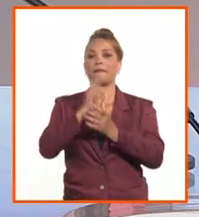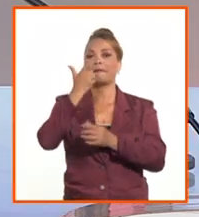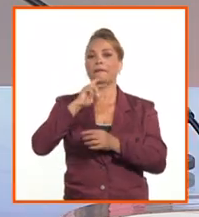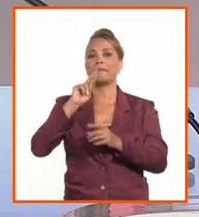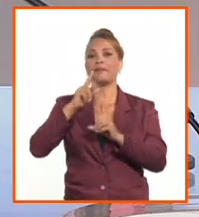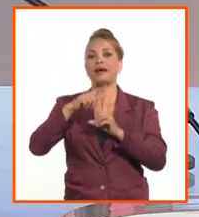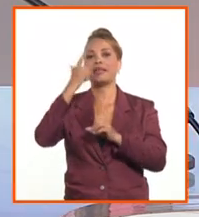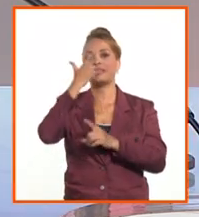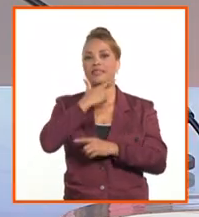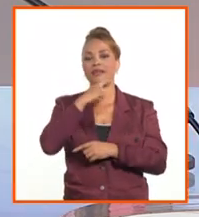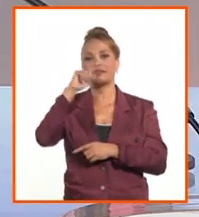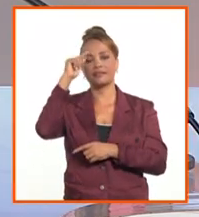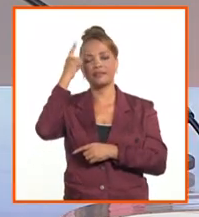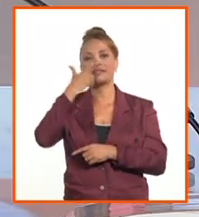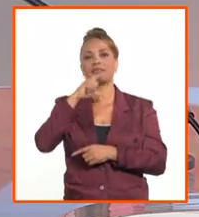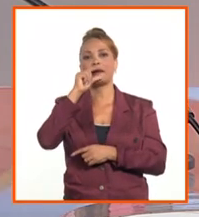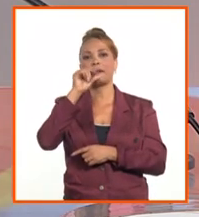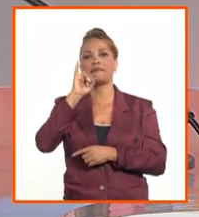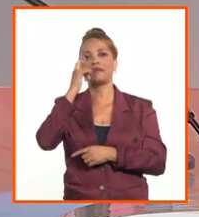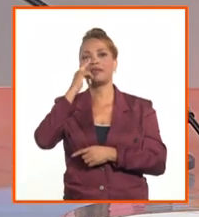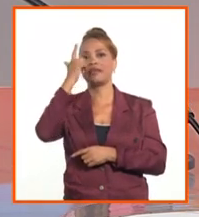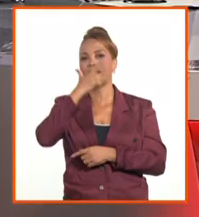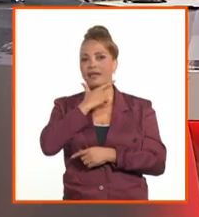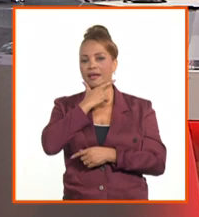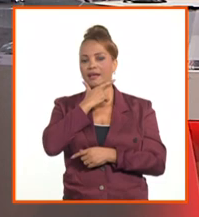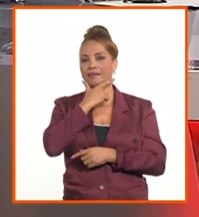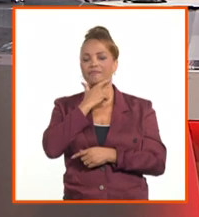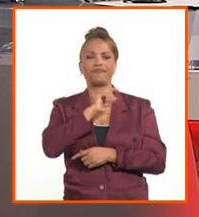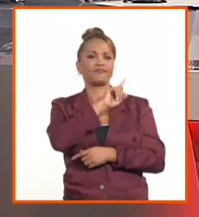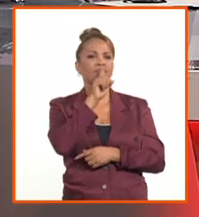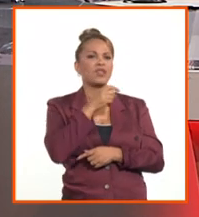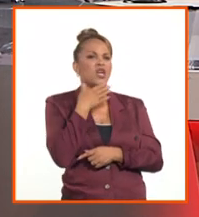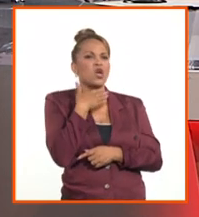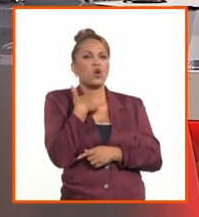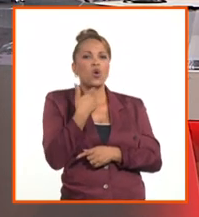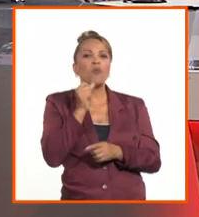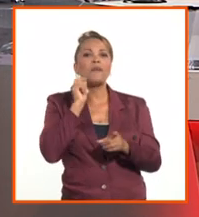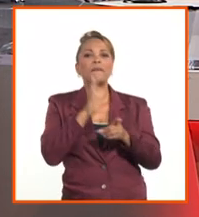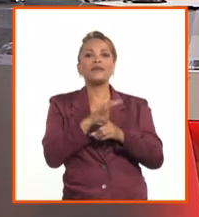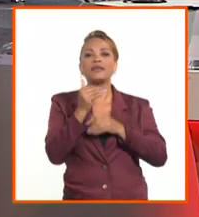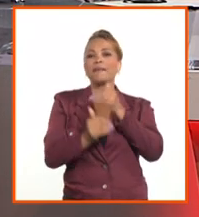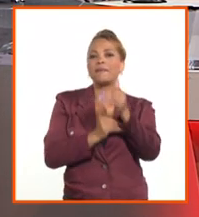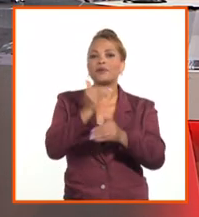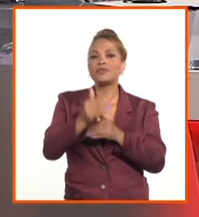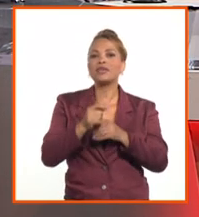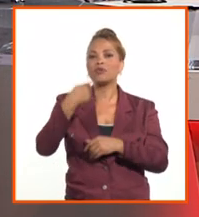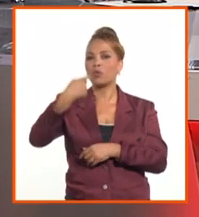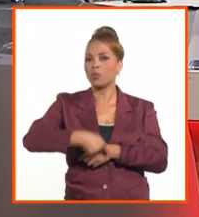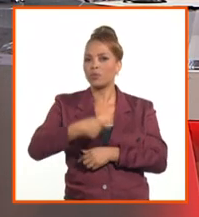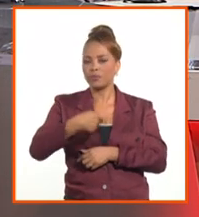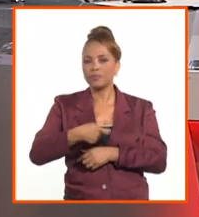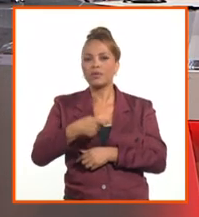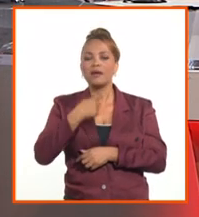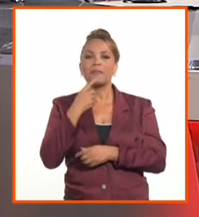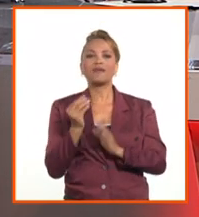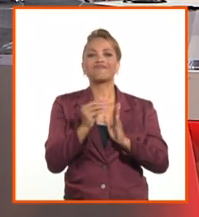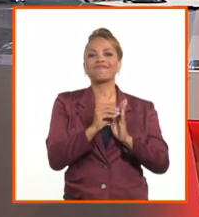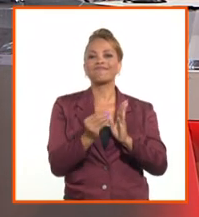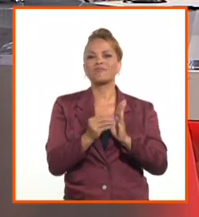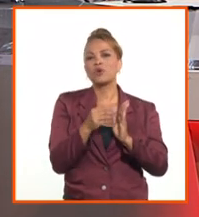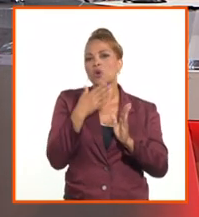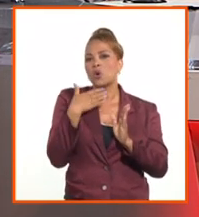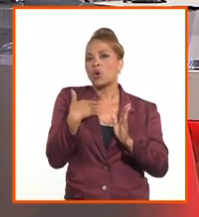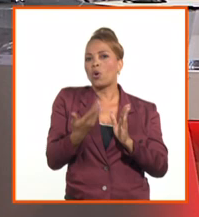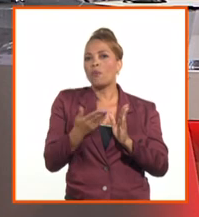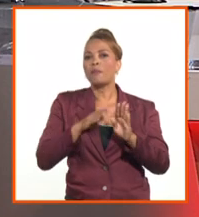Marta, ¿cómo va a ocurrir el proceso? ¿Qué se establece jurídicamente para poder implementarlo? ¿Cómo se ha preparado el